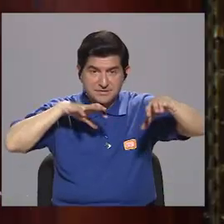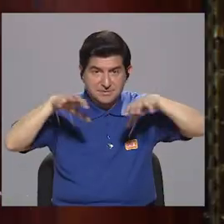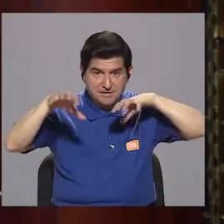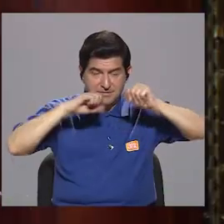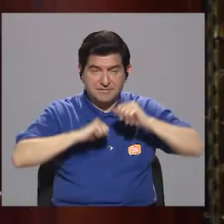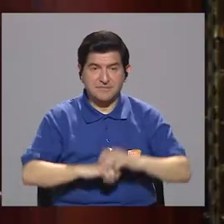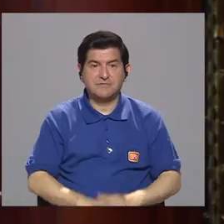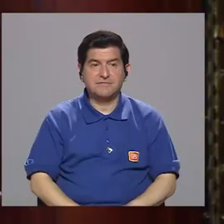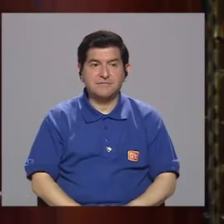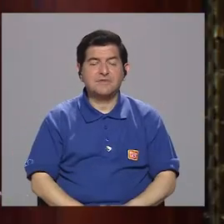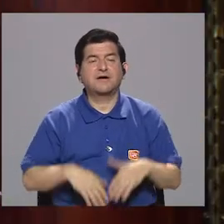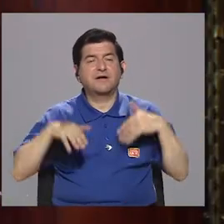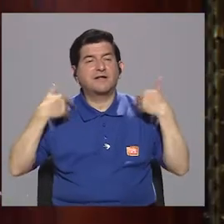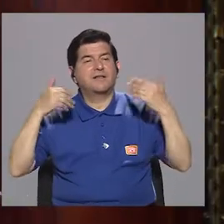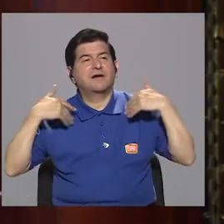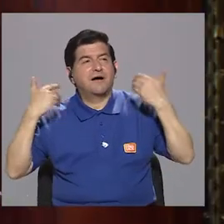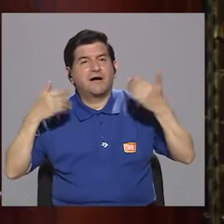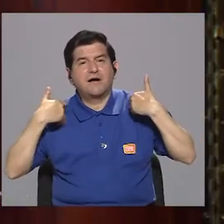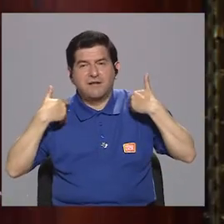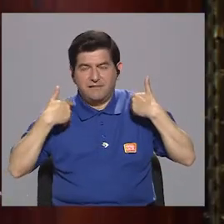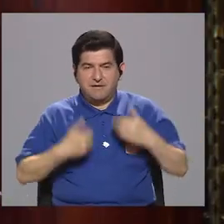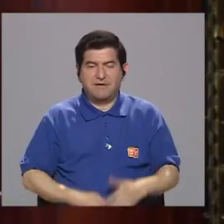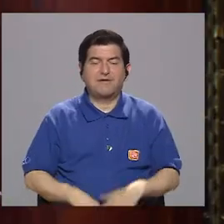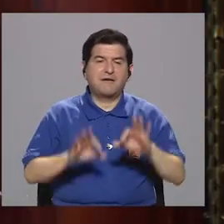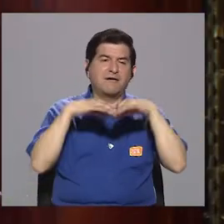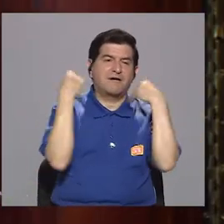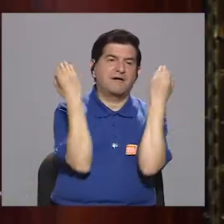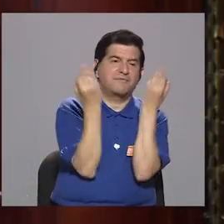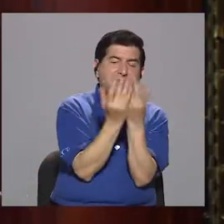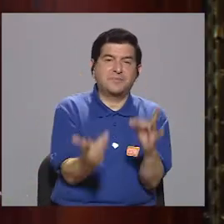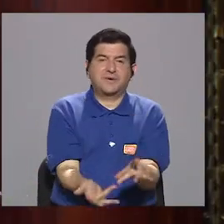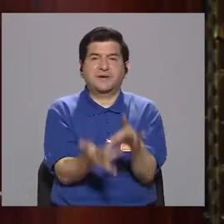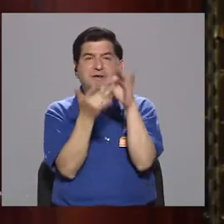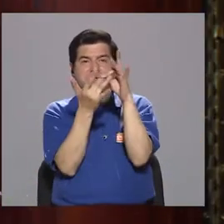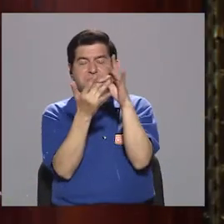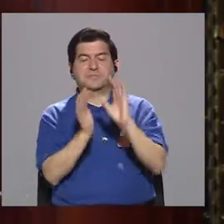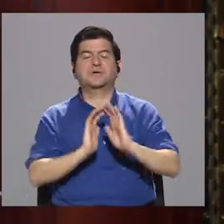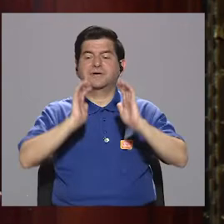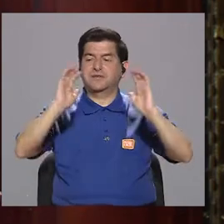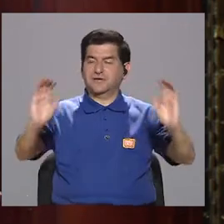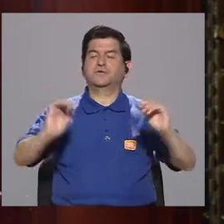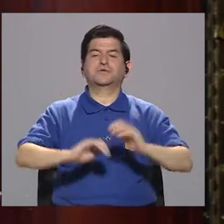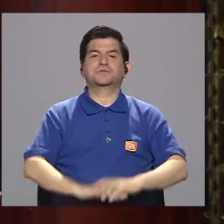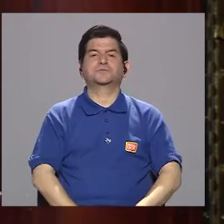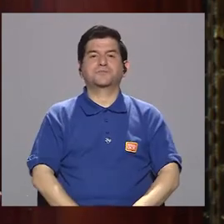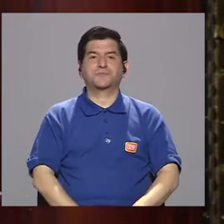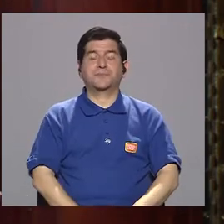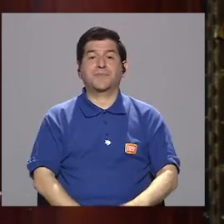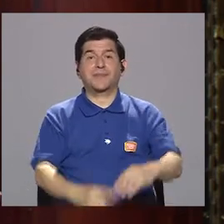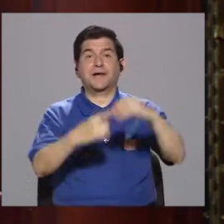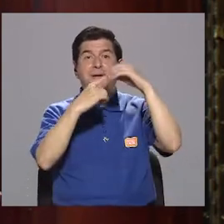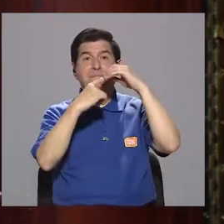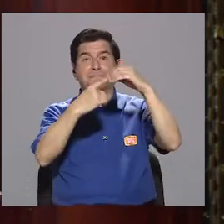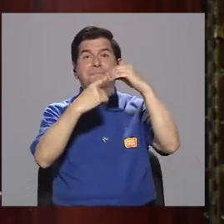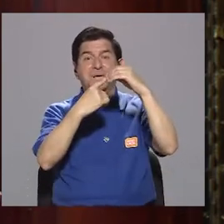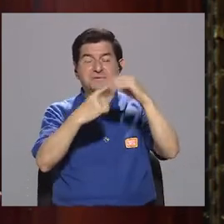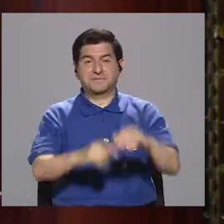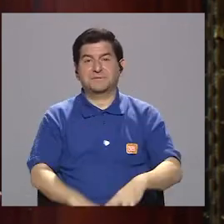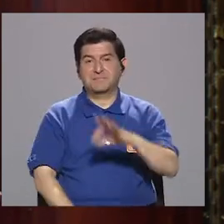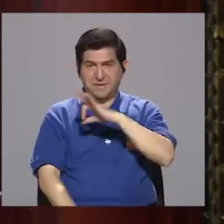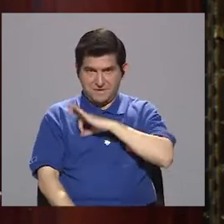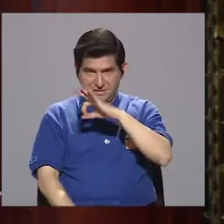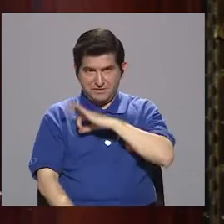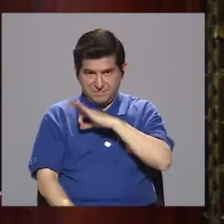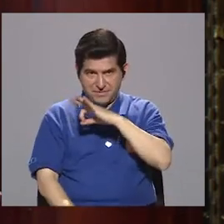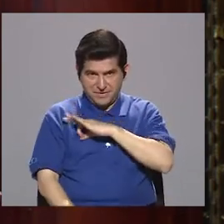llevarle alegría a nuestras familias y especialmente a nuestros niños porque los principales destinatarios